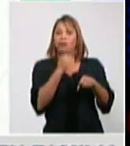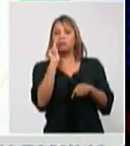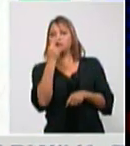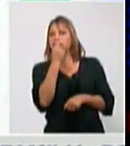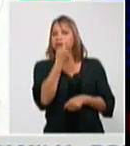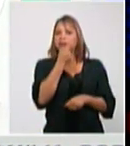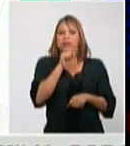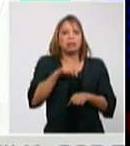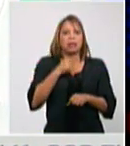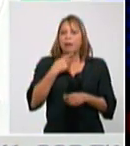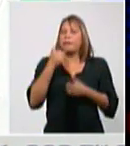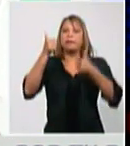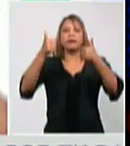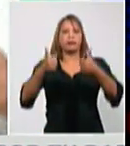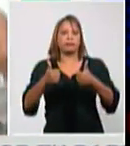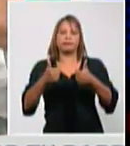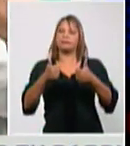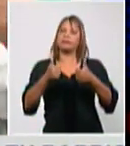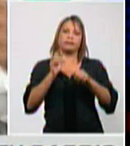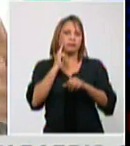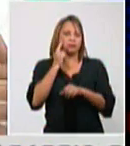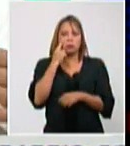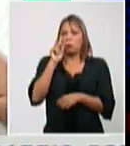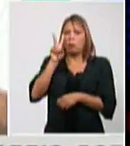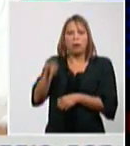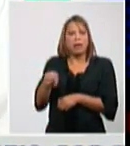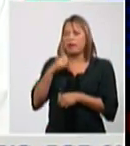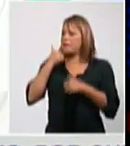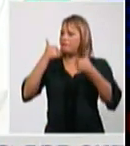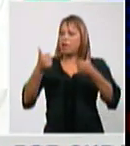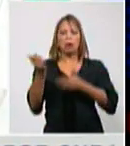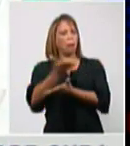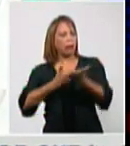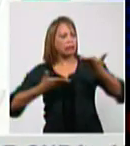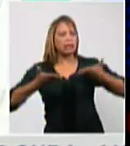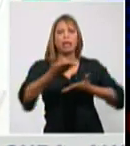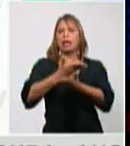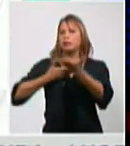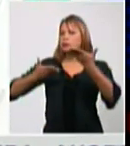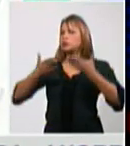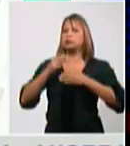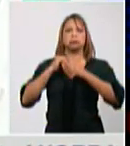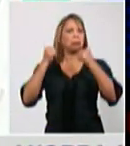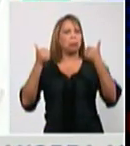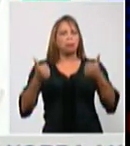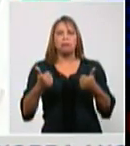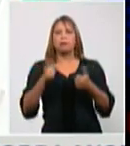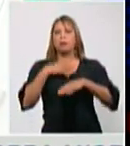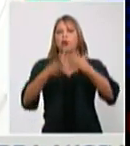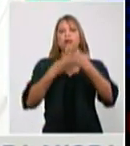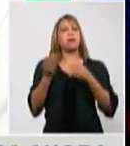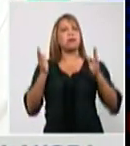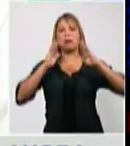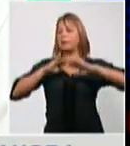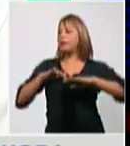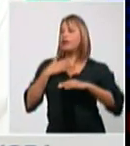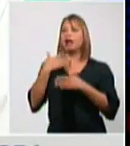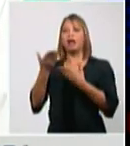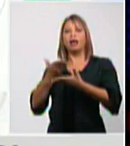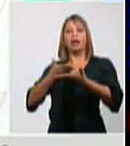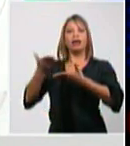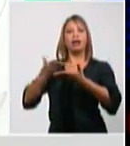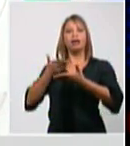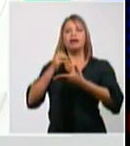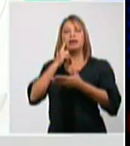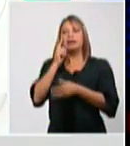sin síntomas ninguno. Estaban compartiendo sin problema ninguno. Nadie lo detecta.